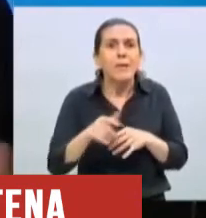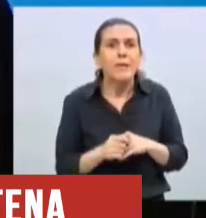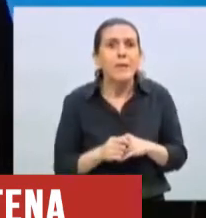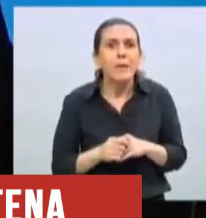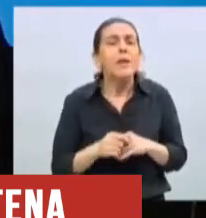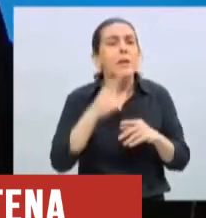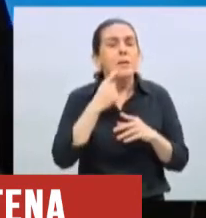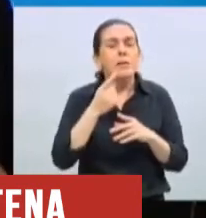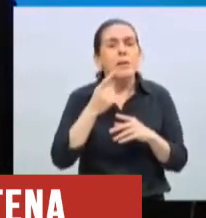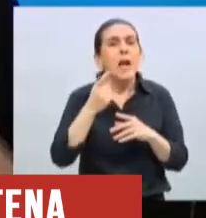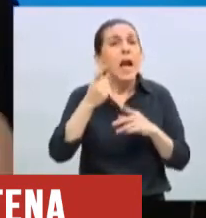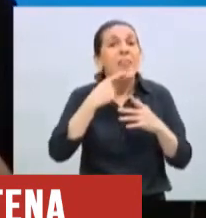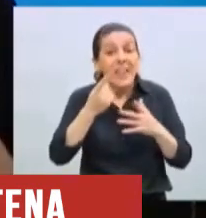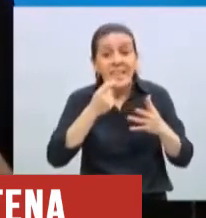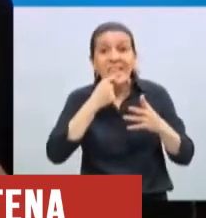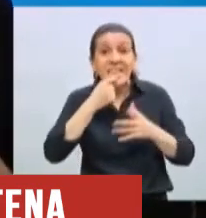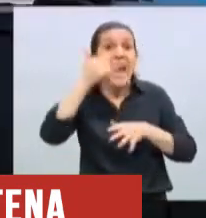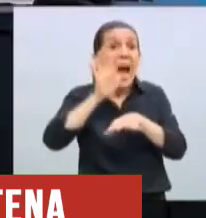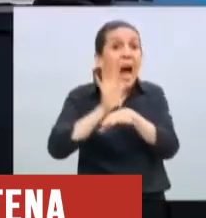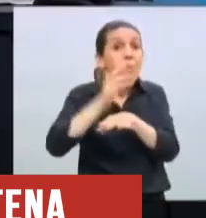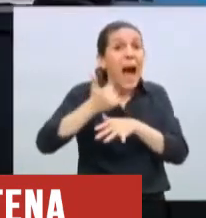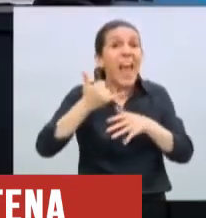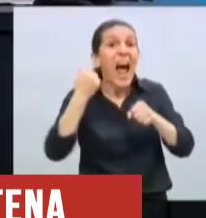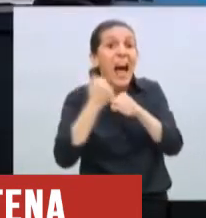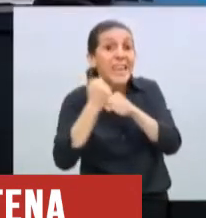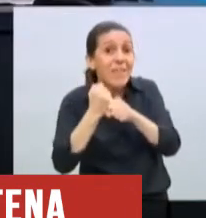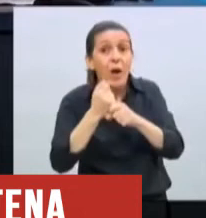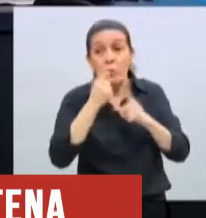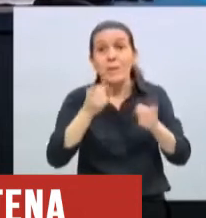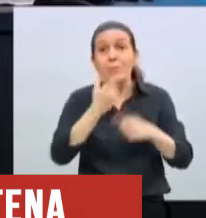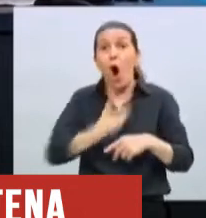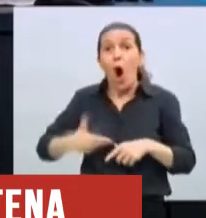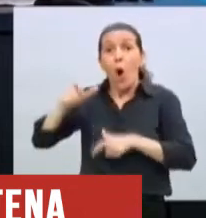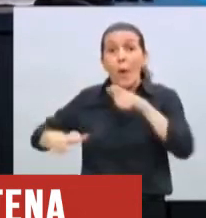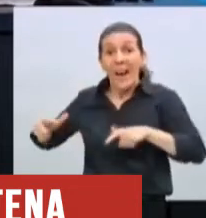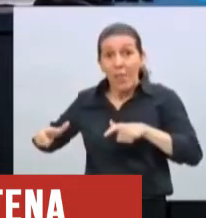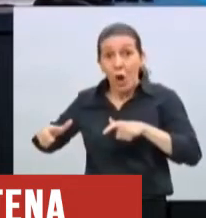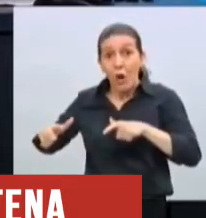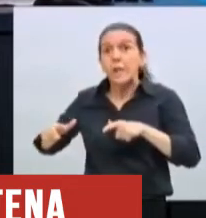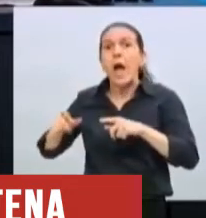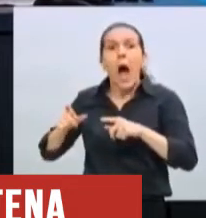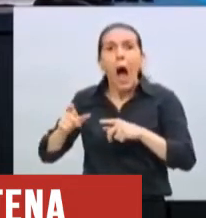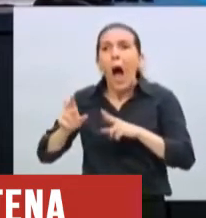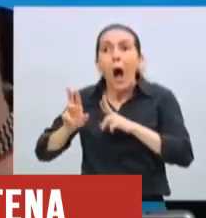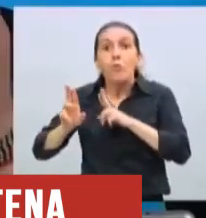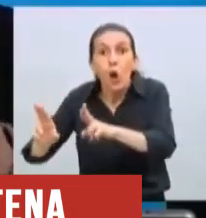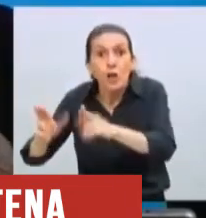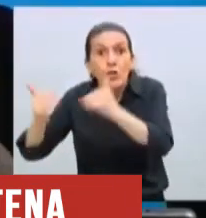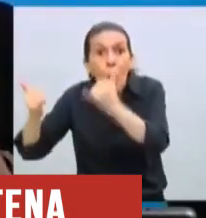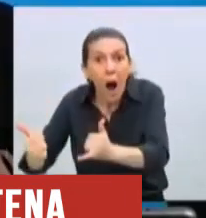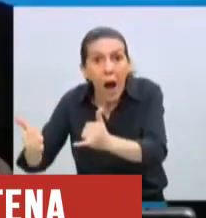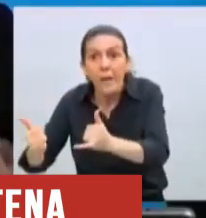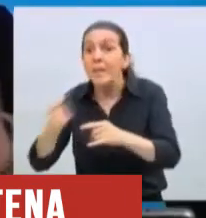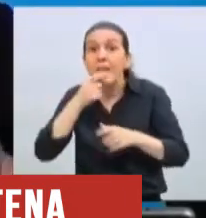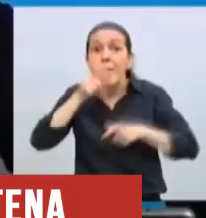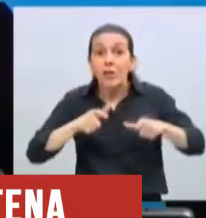actividades y las actividades que los gobernadores vayan autorizando, todo el que vuelva a